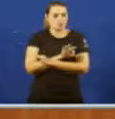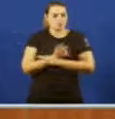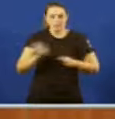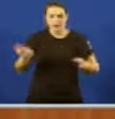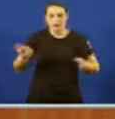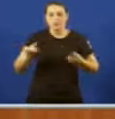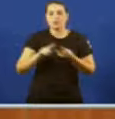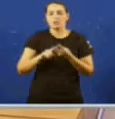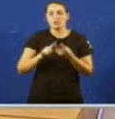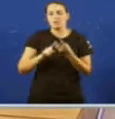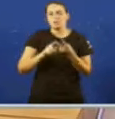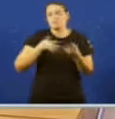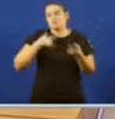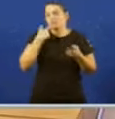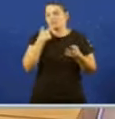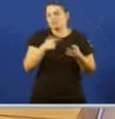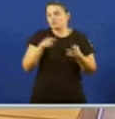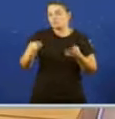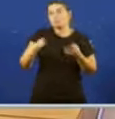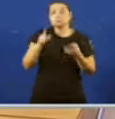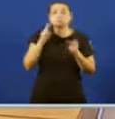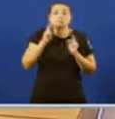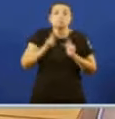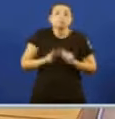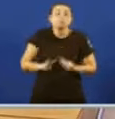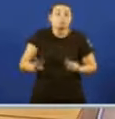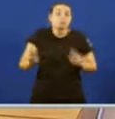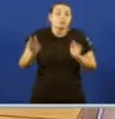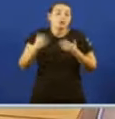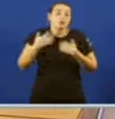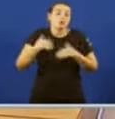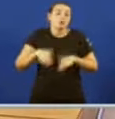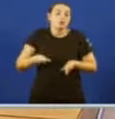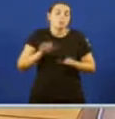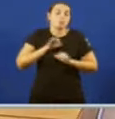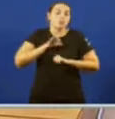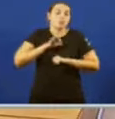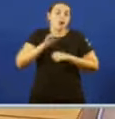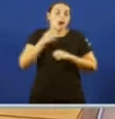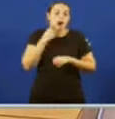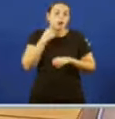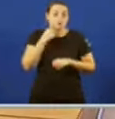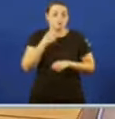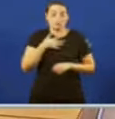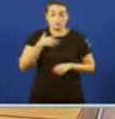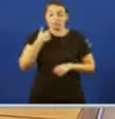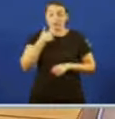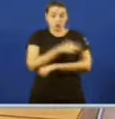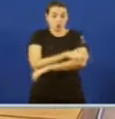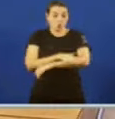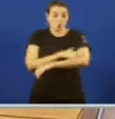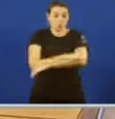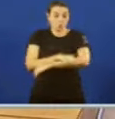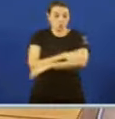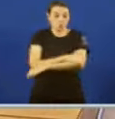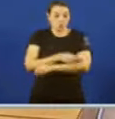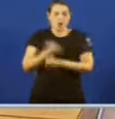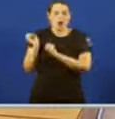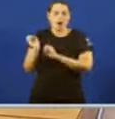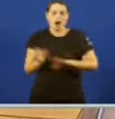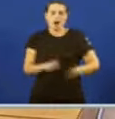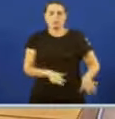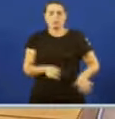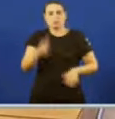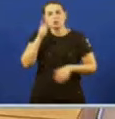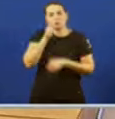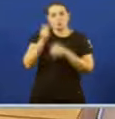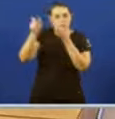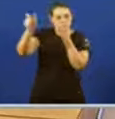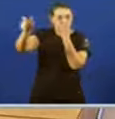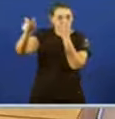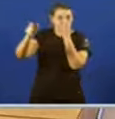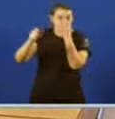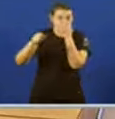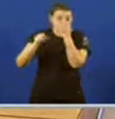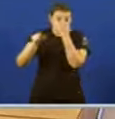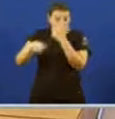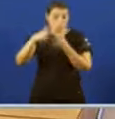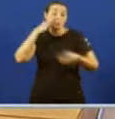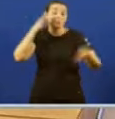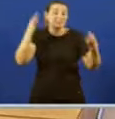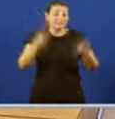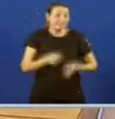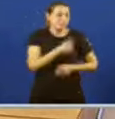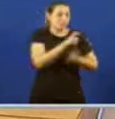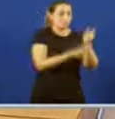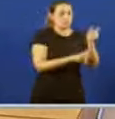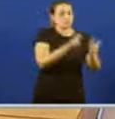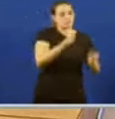É o reino Da improvisación O desleixo E a falta de ganas O goberno Abandona A bandeira O abandono rural Puxose en perigo Ponse en